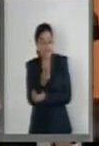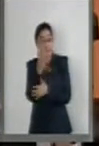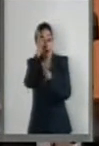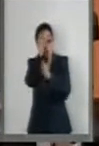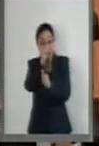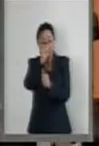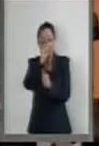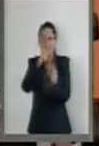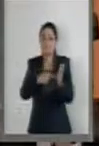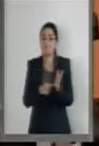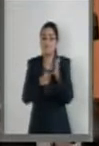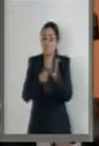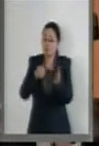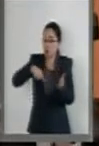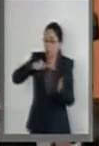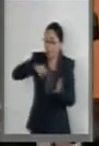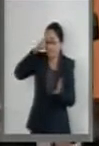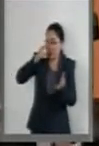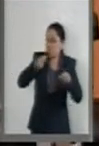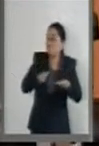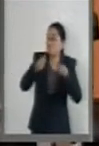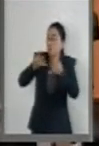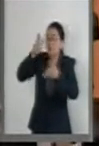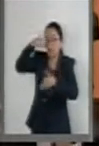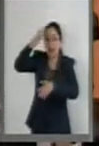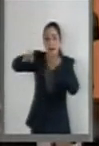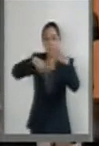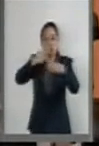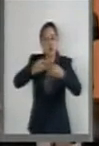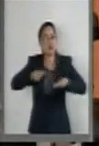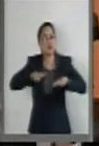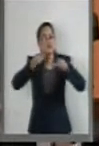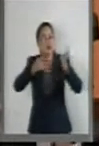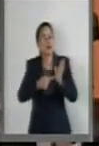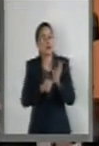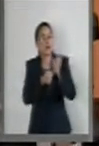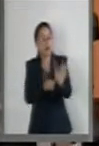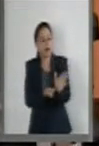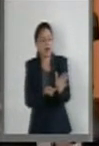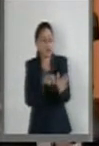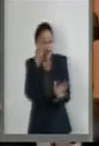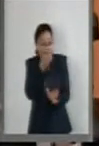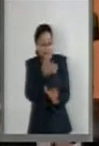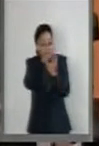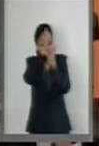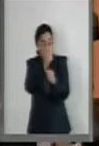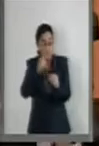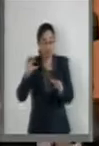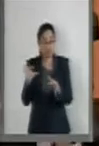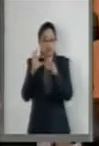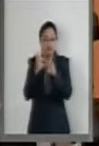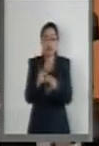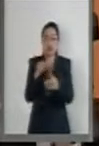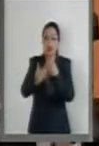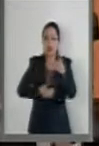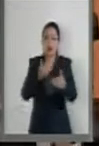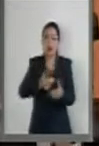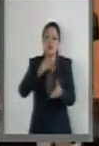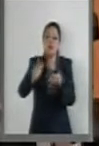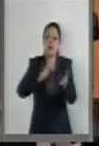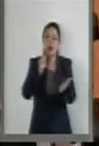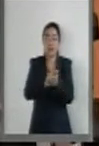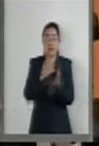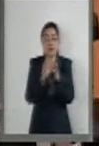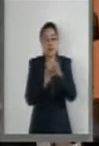comprometidos con los derechos humanos, que México impulsó al seno de las Naciones Unidas la Convención de los